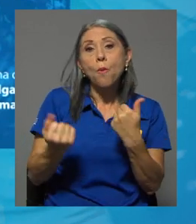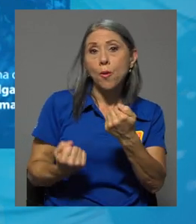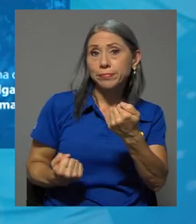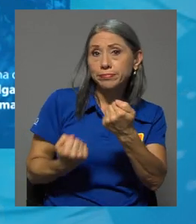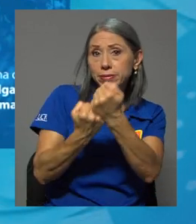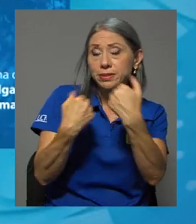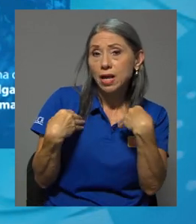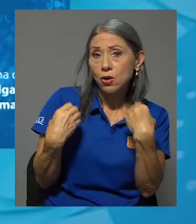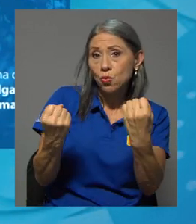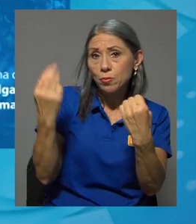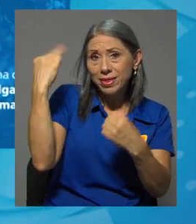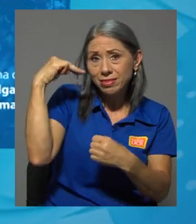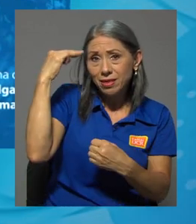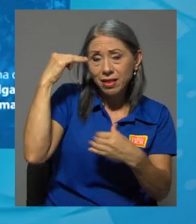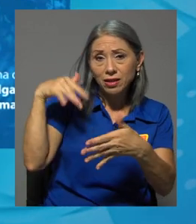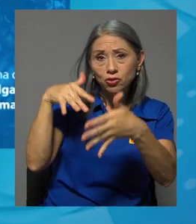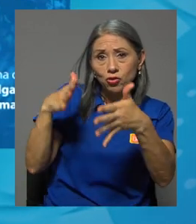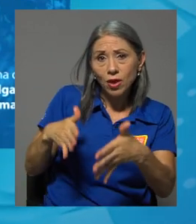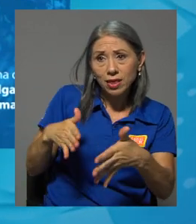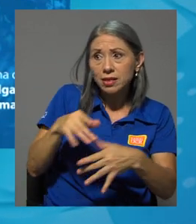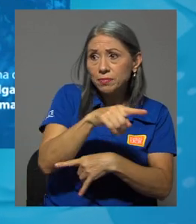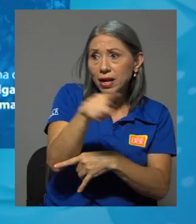mental de los estudiantes o a su tranquilidad?